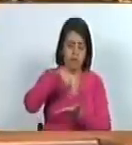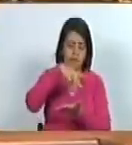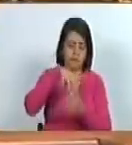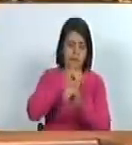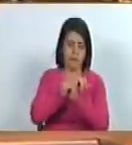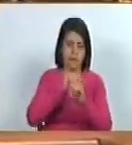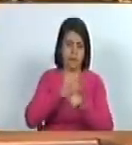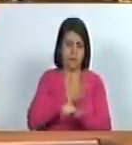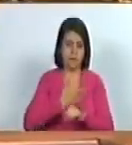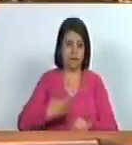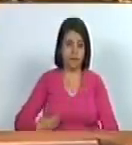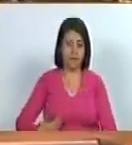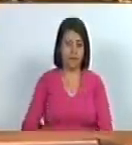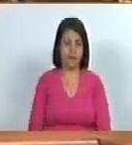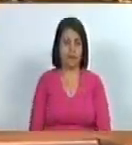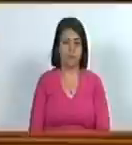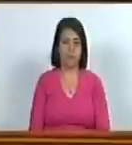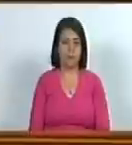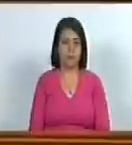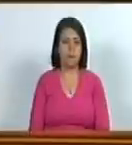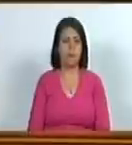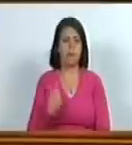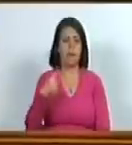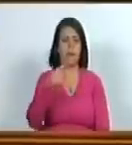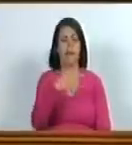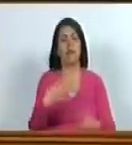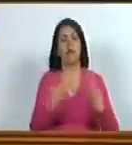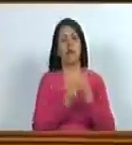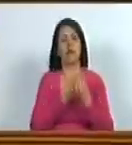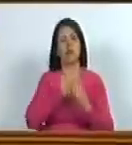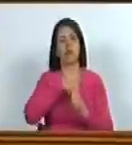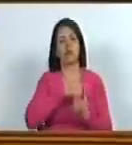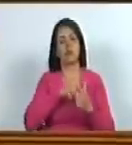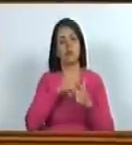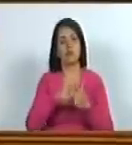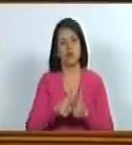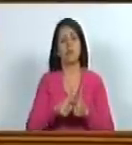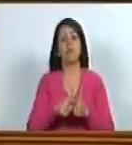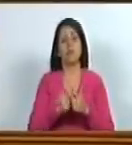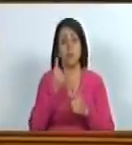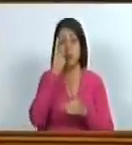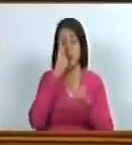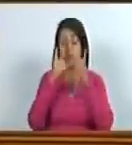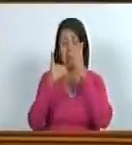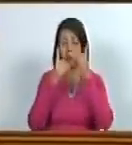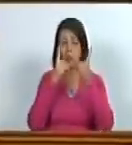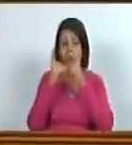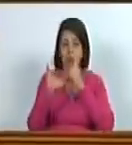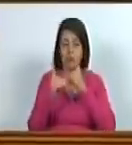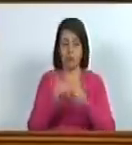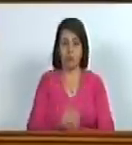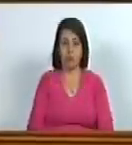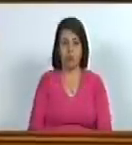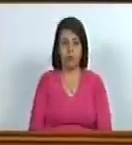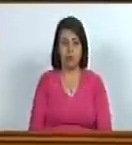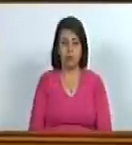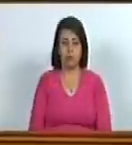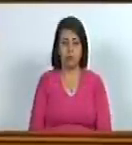esto ciudadano presidente se encuentran con nosotros para la primera discusión de